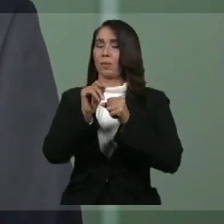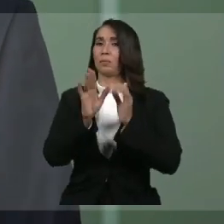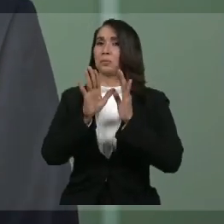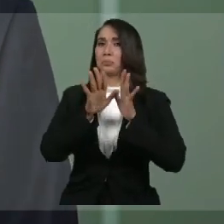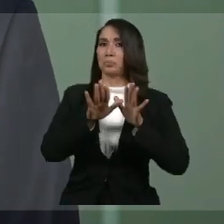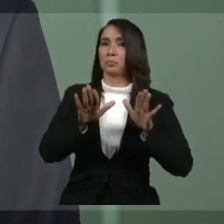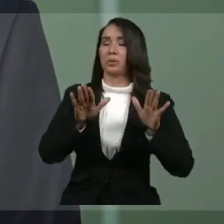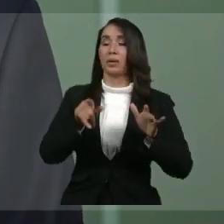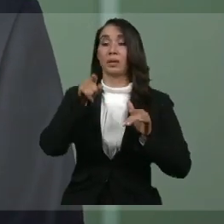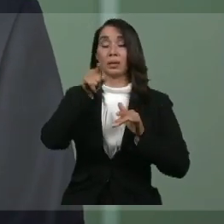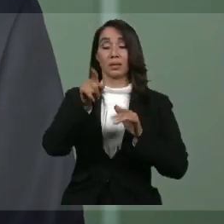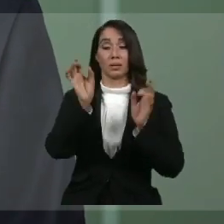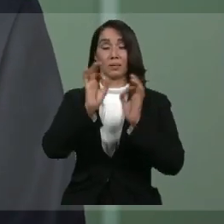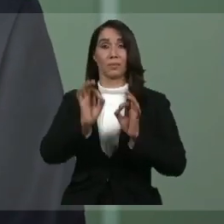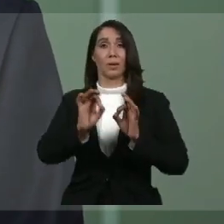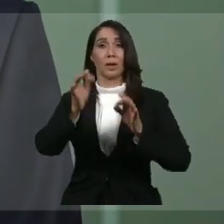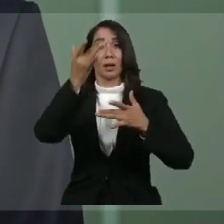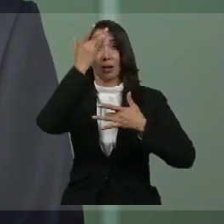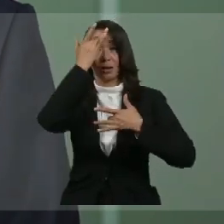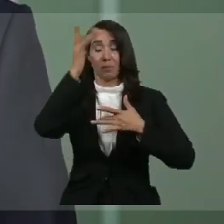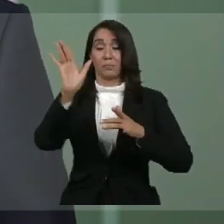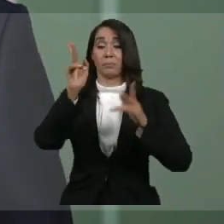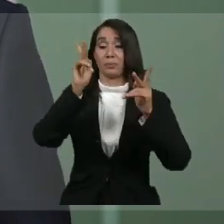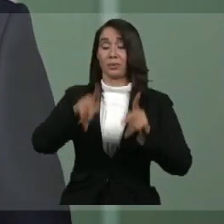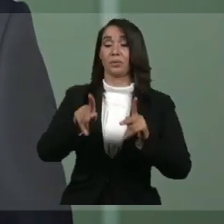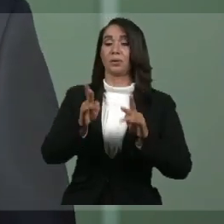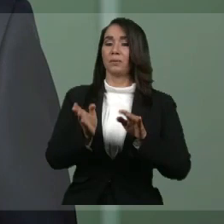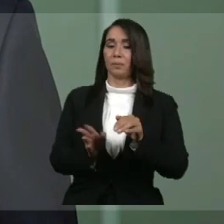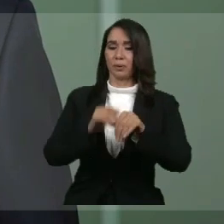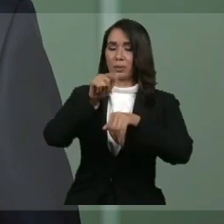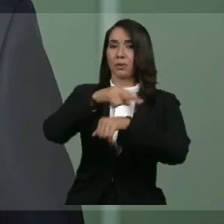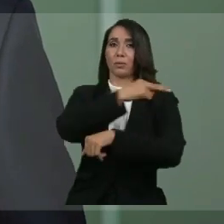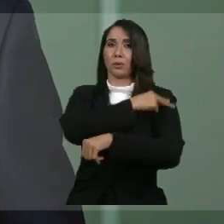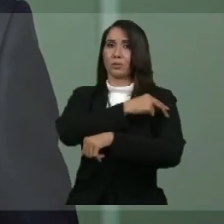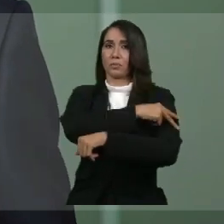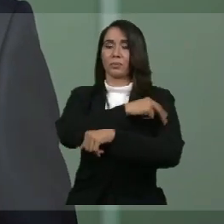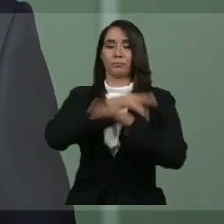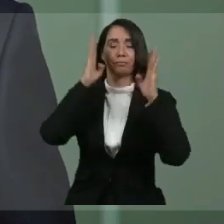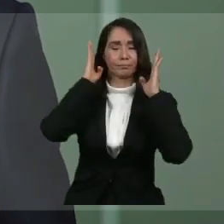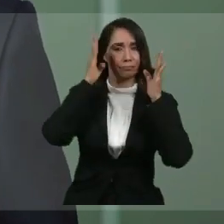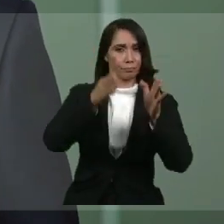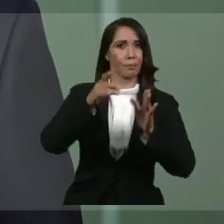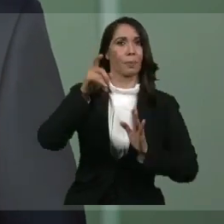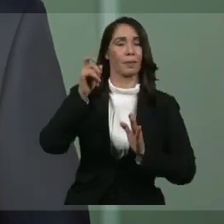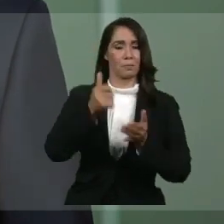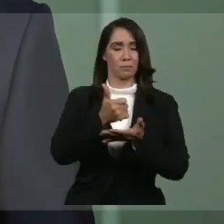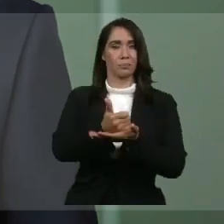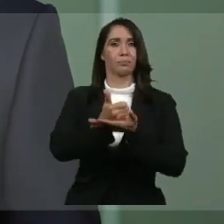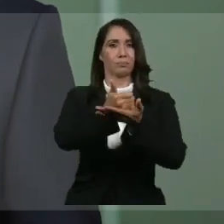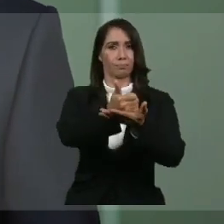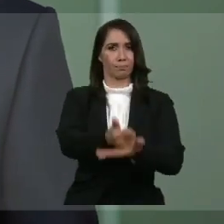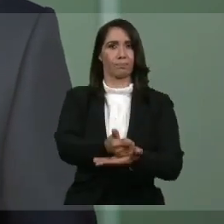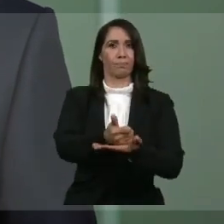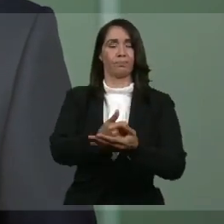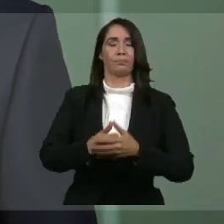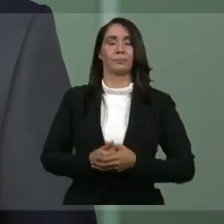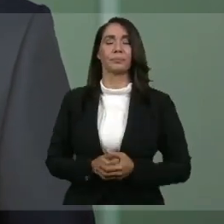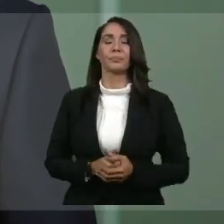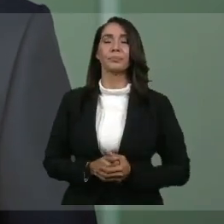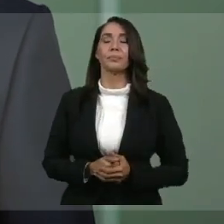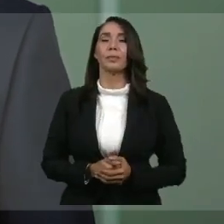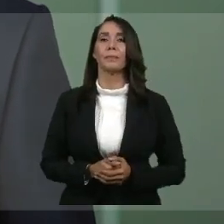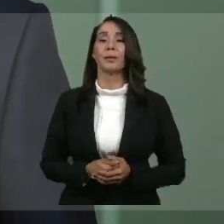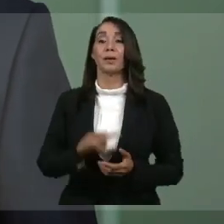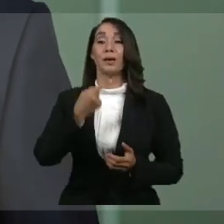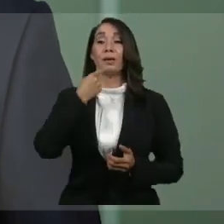los pacientes que han debido ser ingresados han podido recibir la atención que necesitaban. Dicho de forma